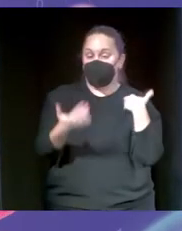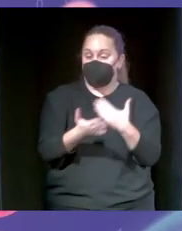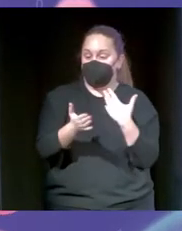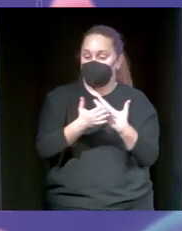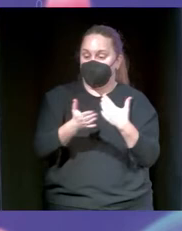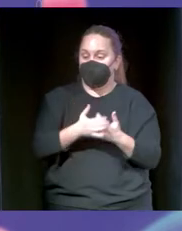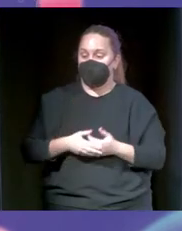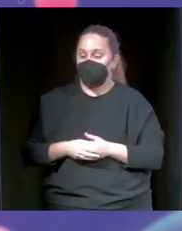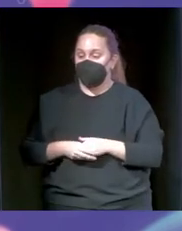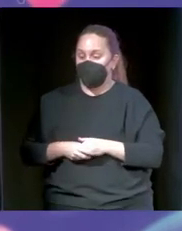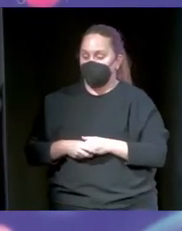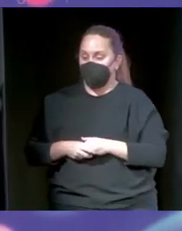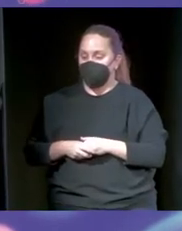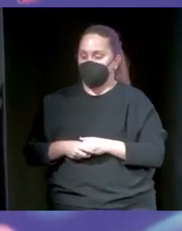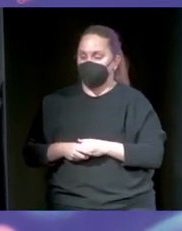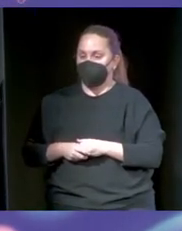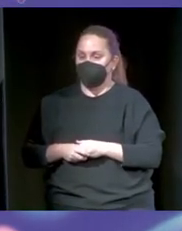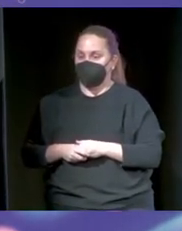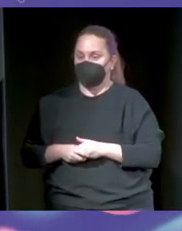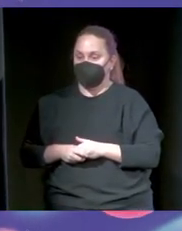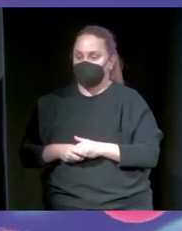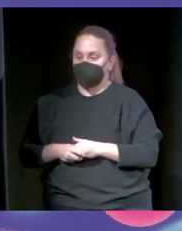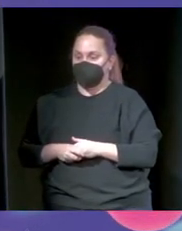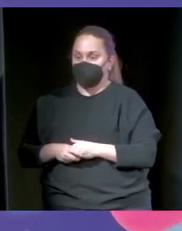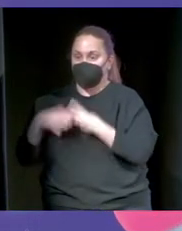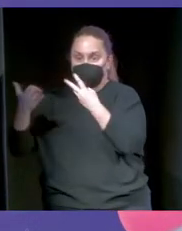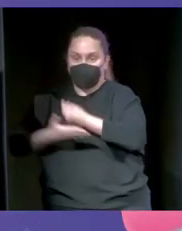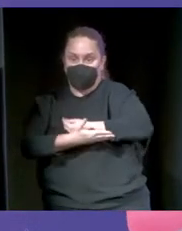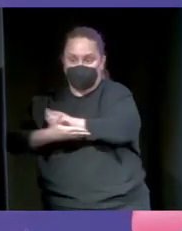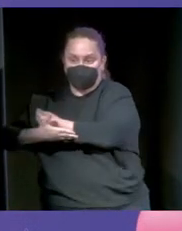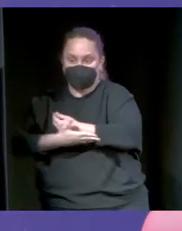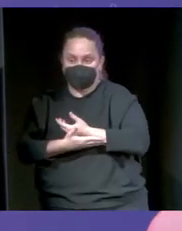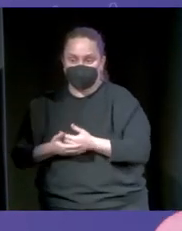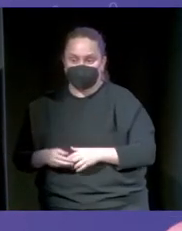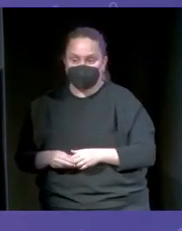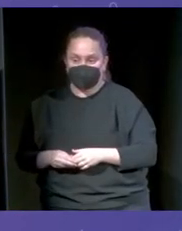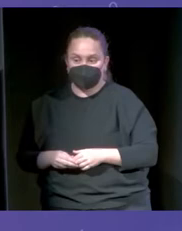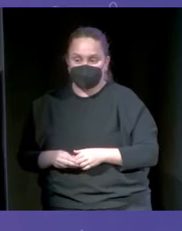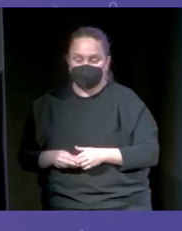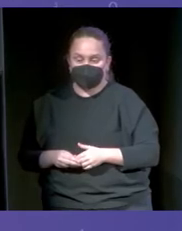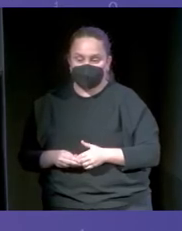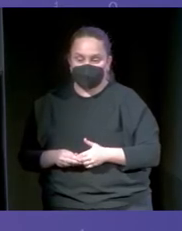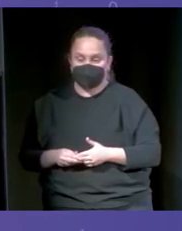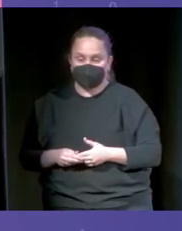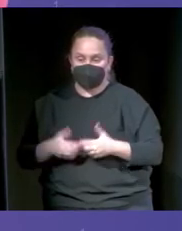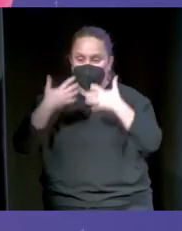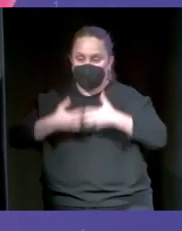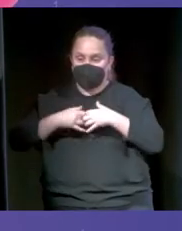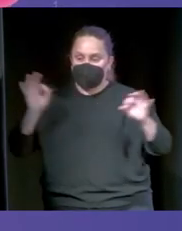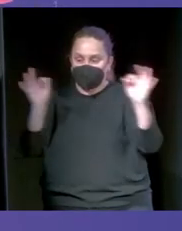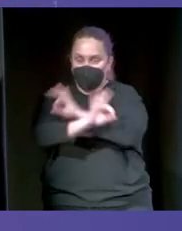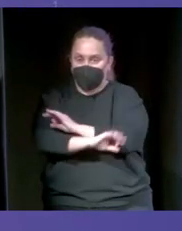nivel de confianza tiene la frase verificable. Ahora una cosa muy importante. Las máquinas se equivocan. Y fijaros, esa primera frase no es